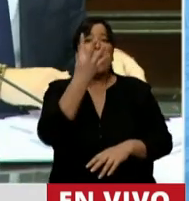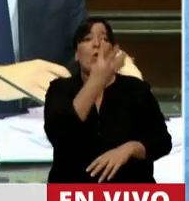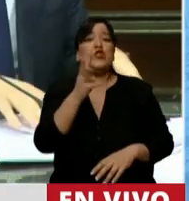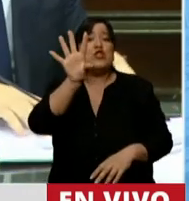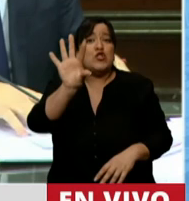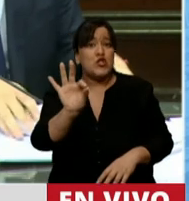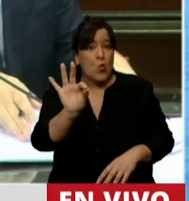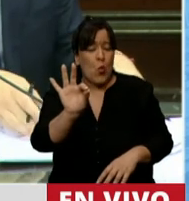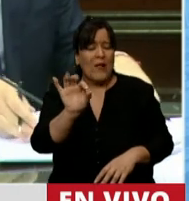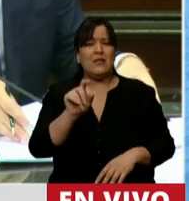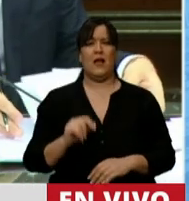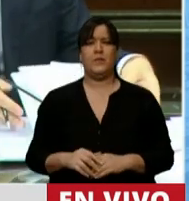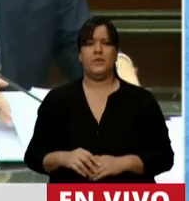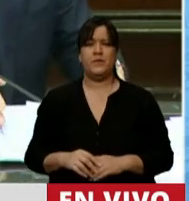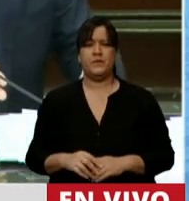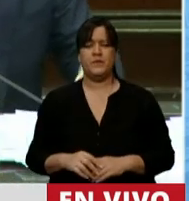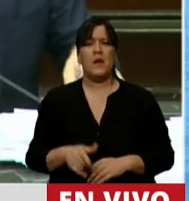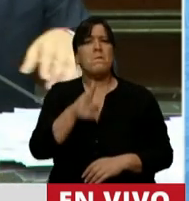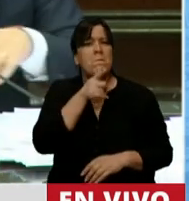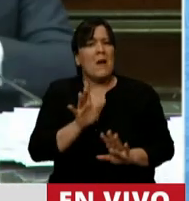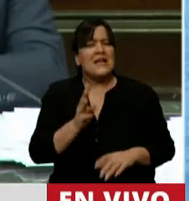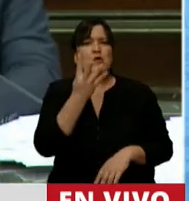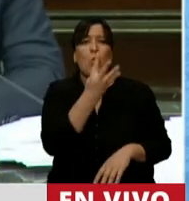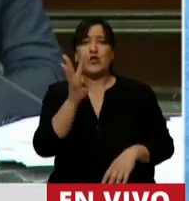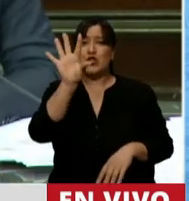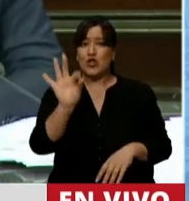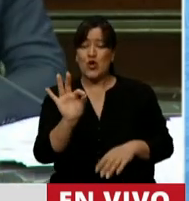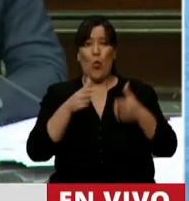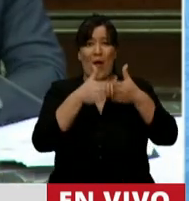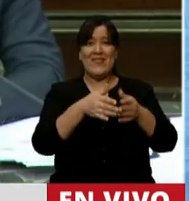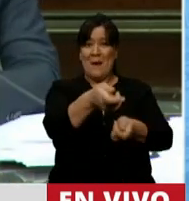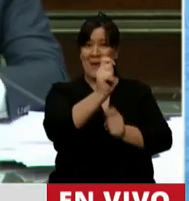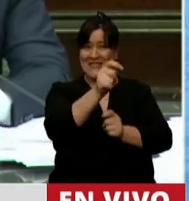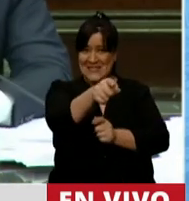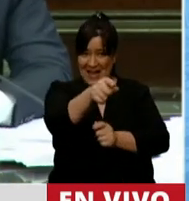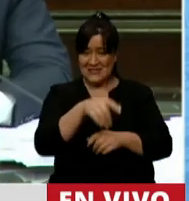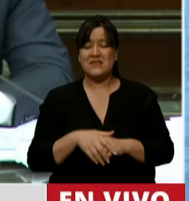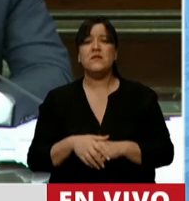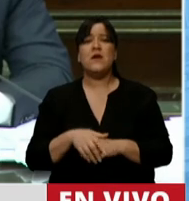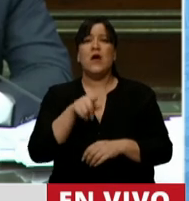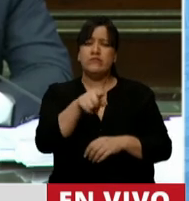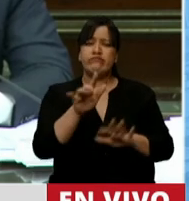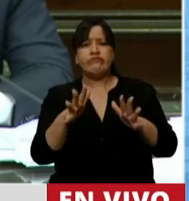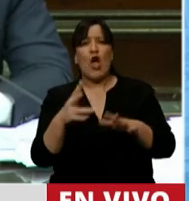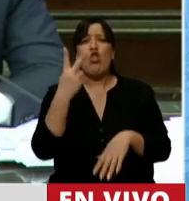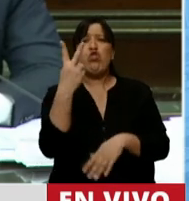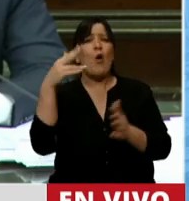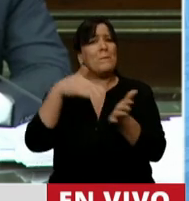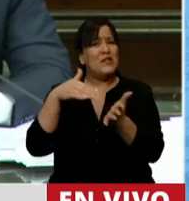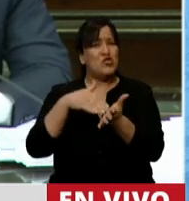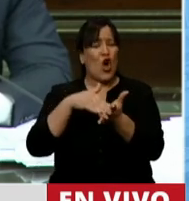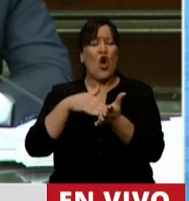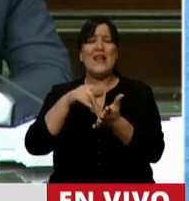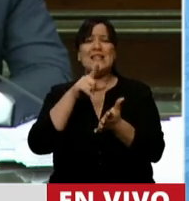buques pesqueros de altura que se llevan casi 2 millones de